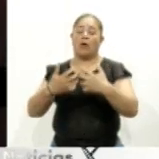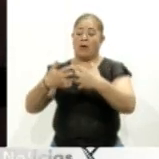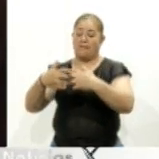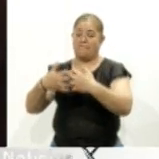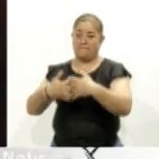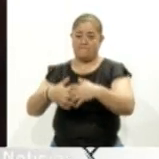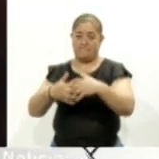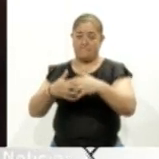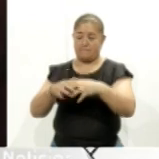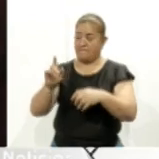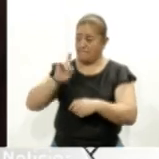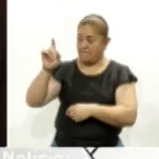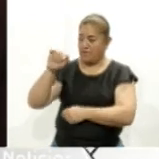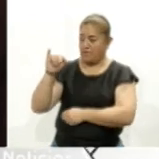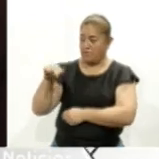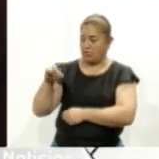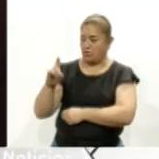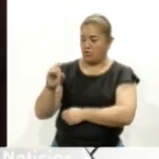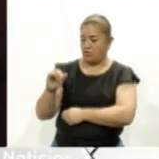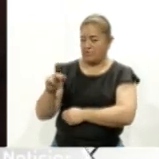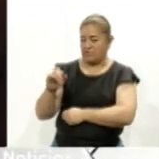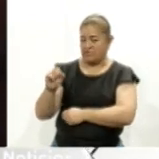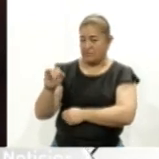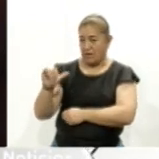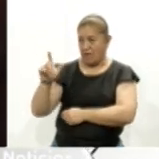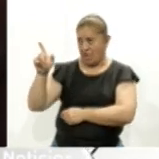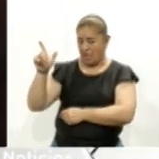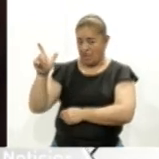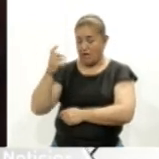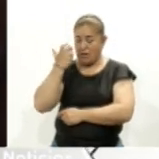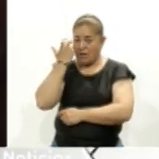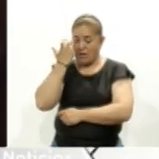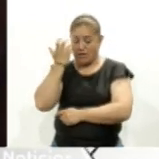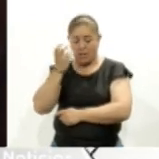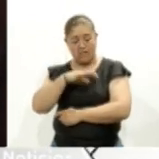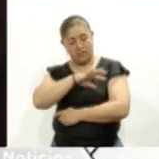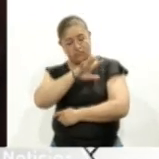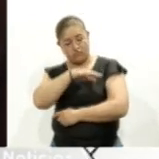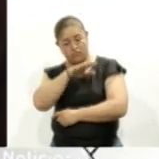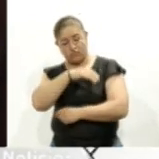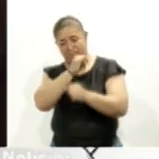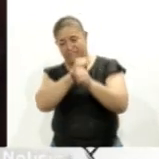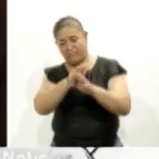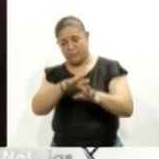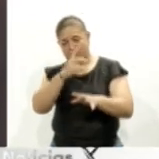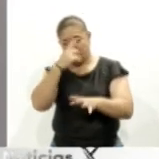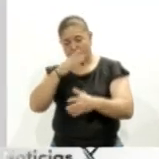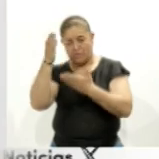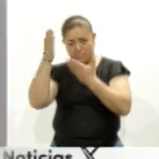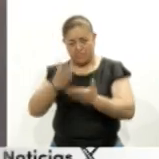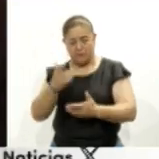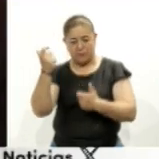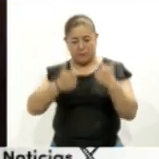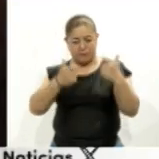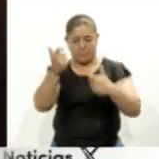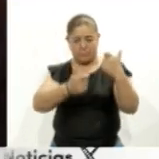buscando información para venir y hacer inversiones.